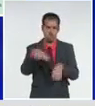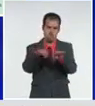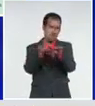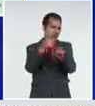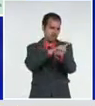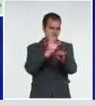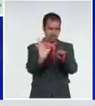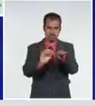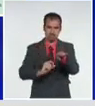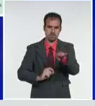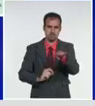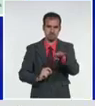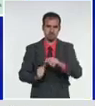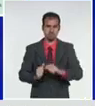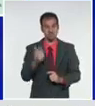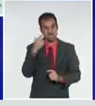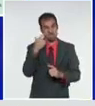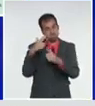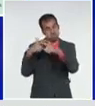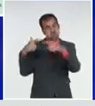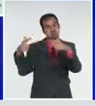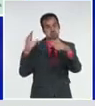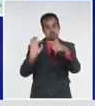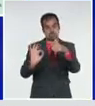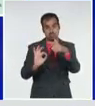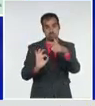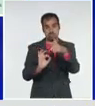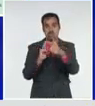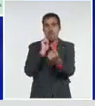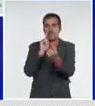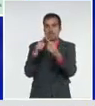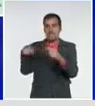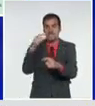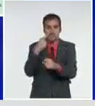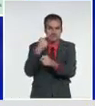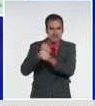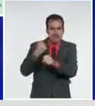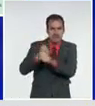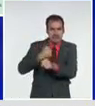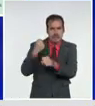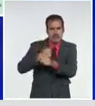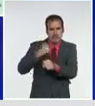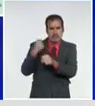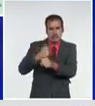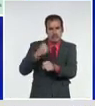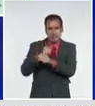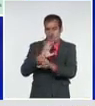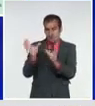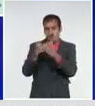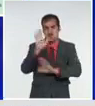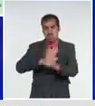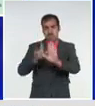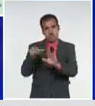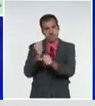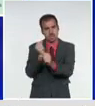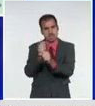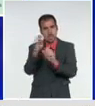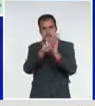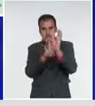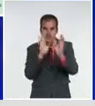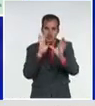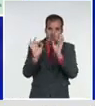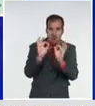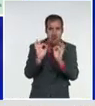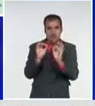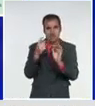este territorio, y para los propósitos con que trabaja su Consejo de Defensa, las autoridades y demás.